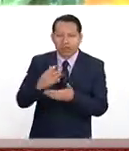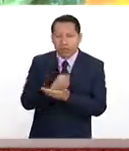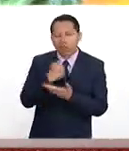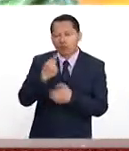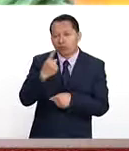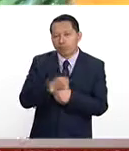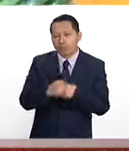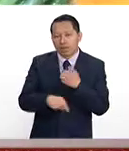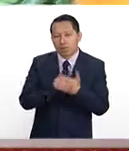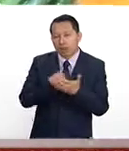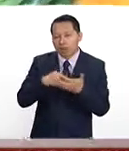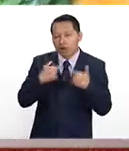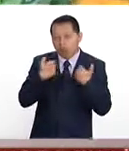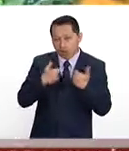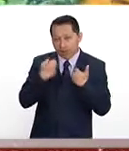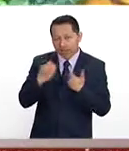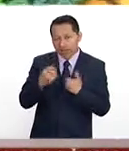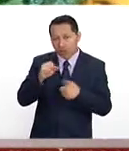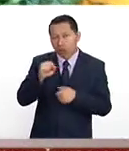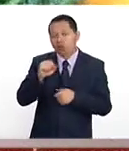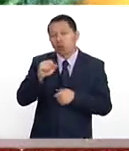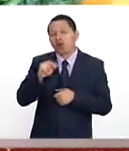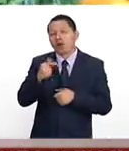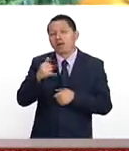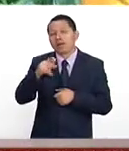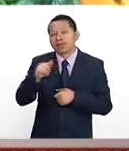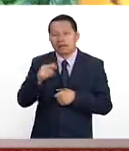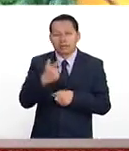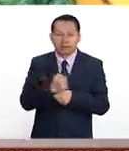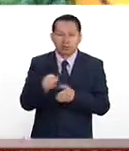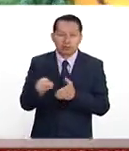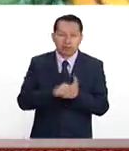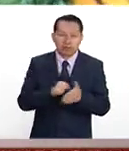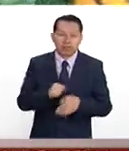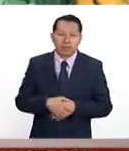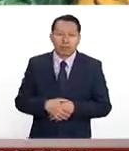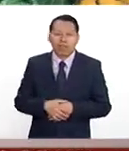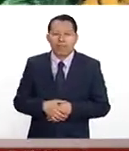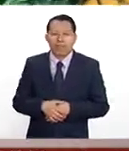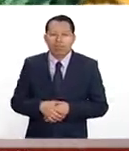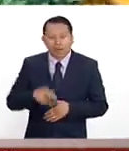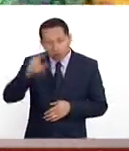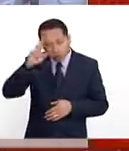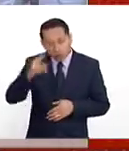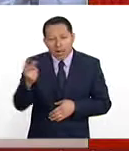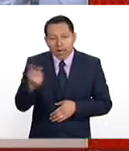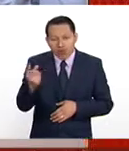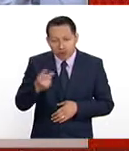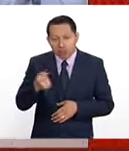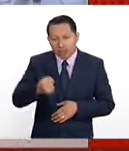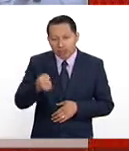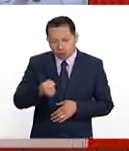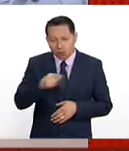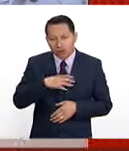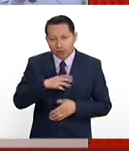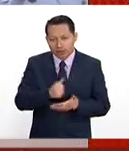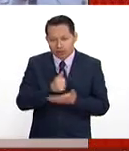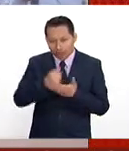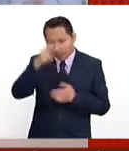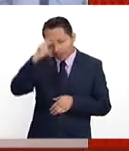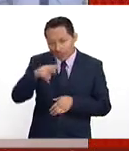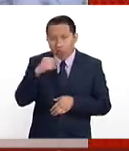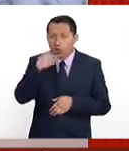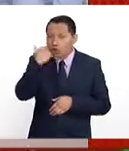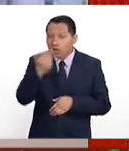lugar con los muchachos de aquí de Zongólica el séptimo semestre. Hola a los dos, un saludo desde la Ciudad de México. A me